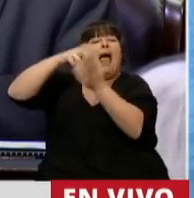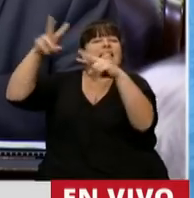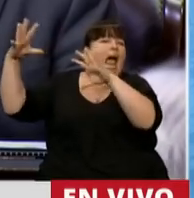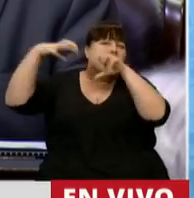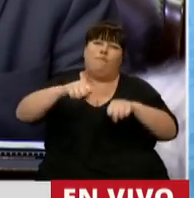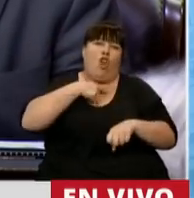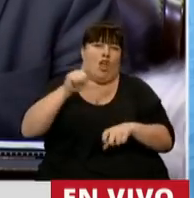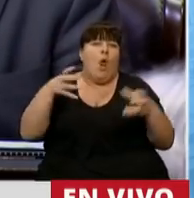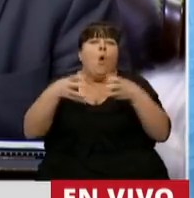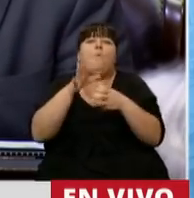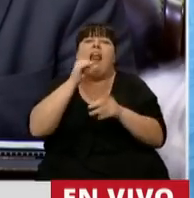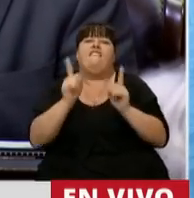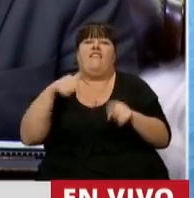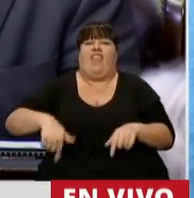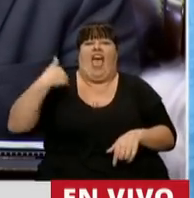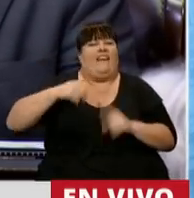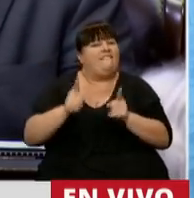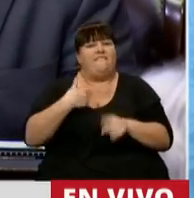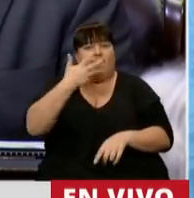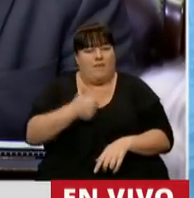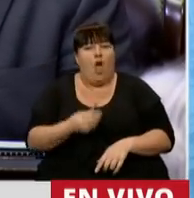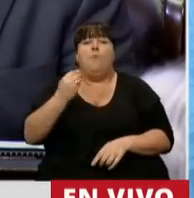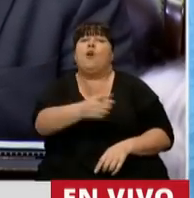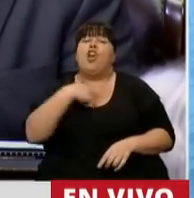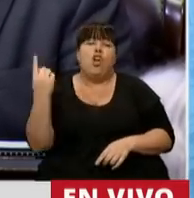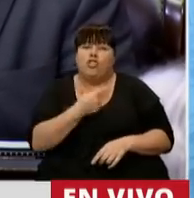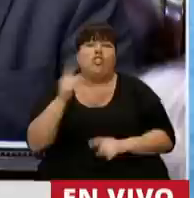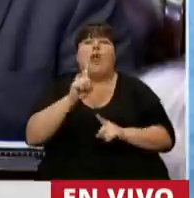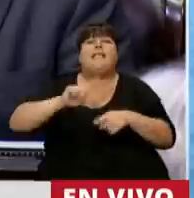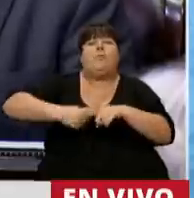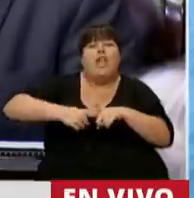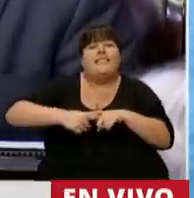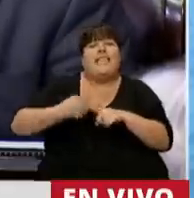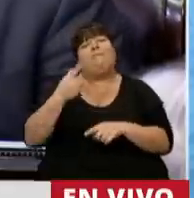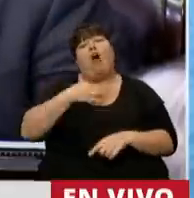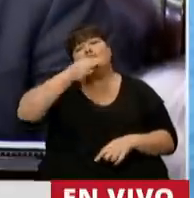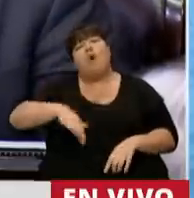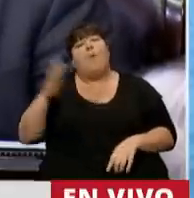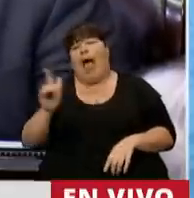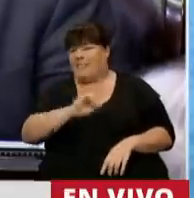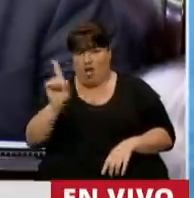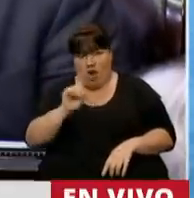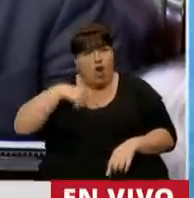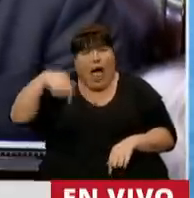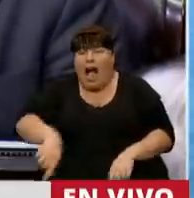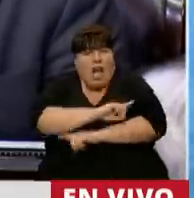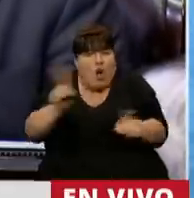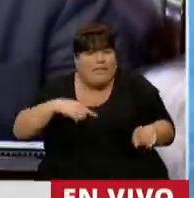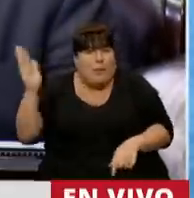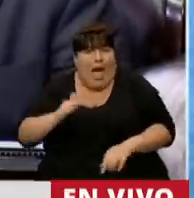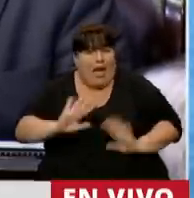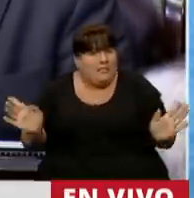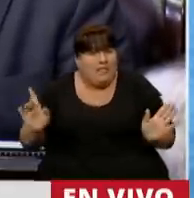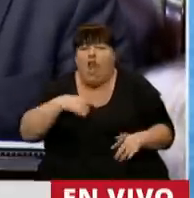presidente, del grupo Clarín. Porque nosotros no hacemos política por revancha, no lo estamos haciendo en este momento.